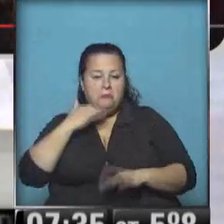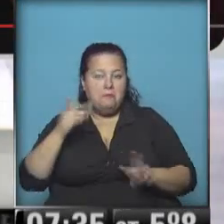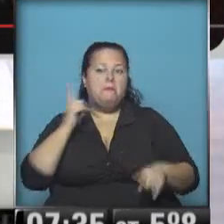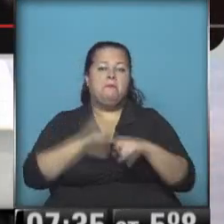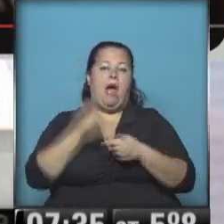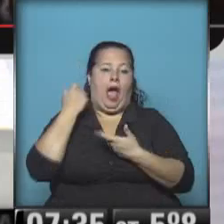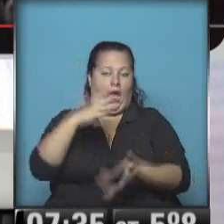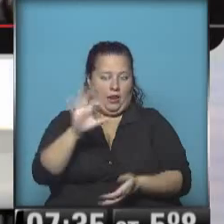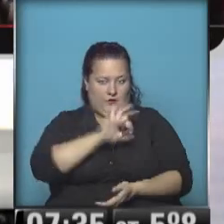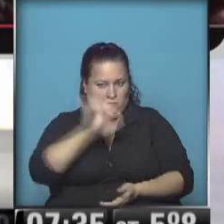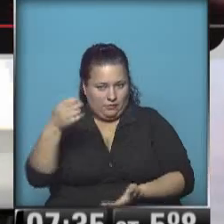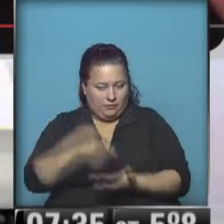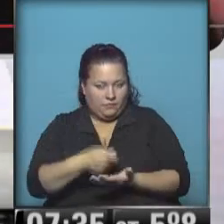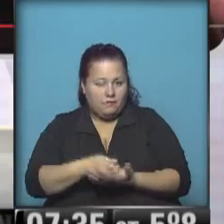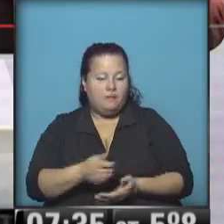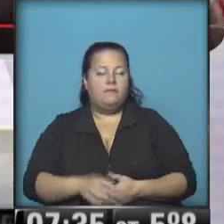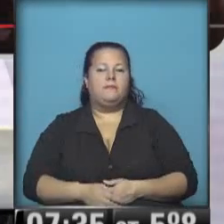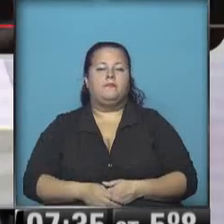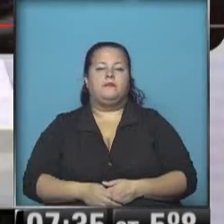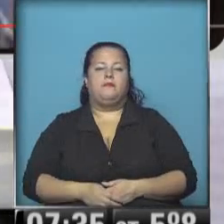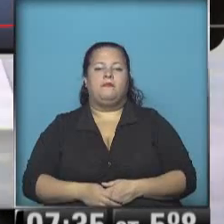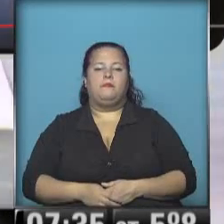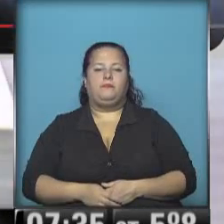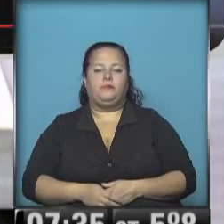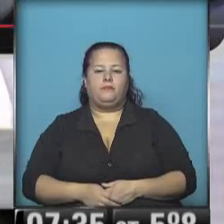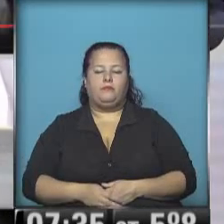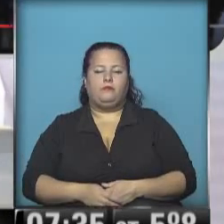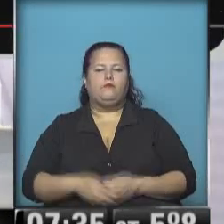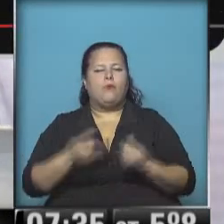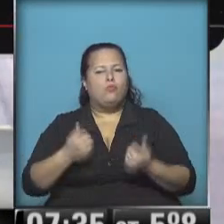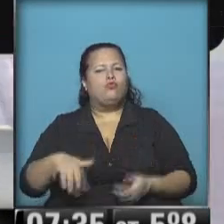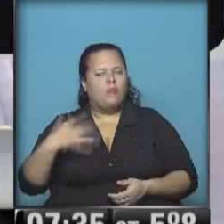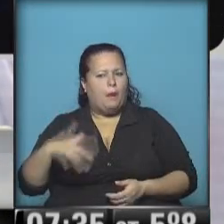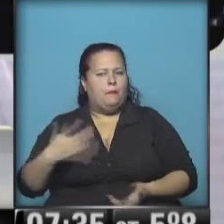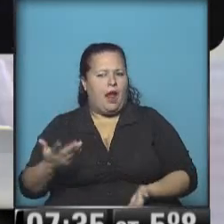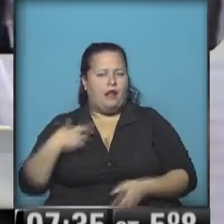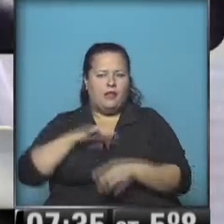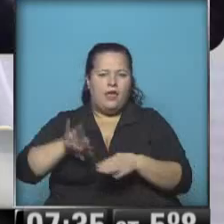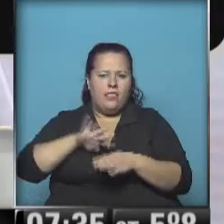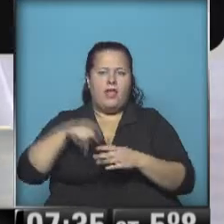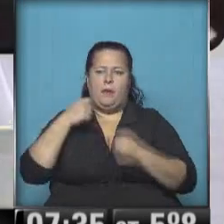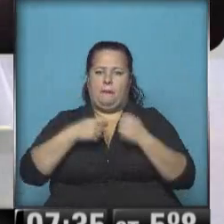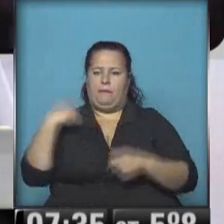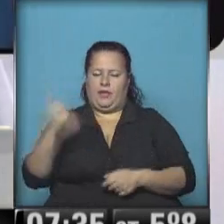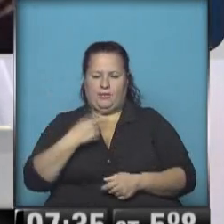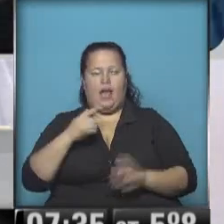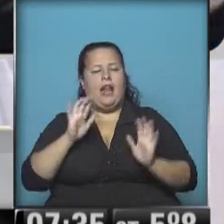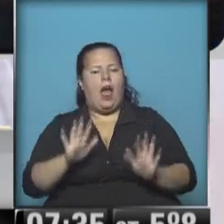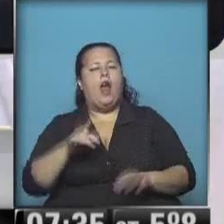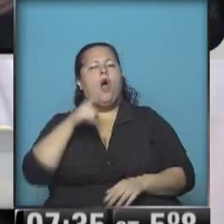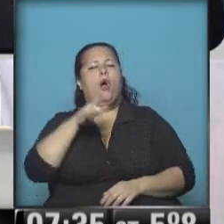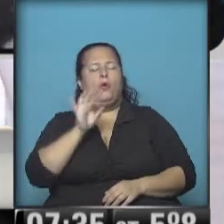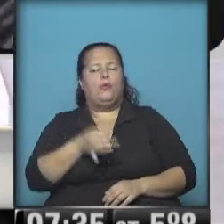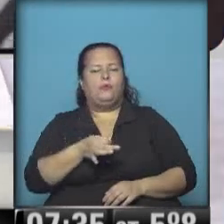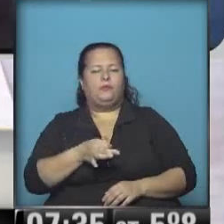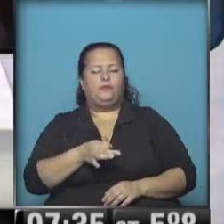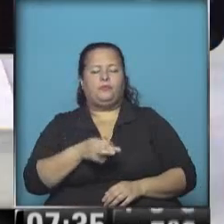el alinaldo, y es mucho dinero lo que está debiendo la empresa en este momento. Claro, Mauricio, ¿sabe